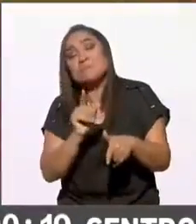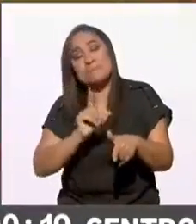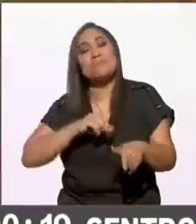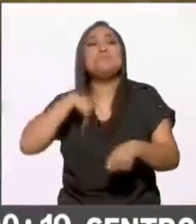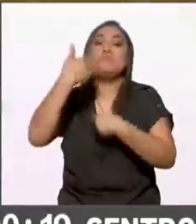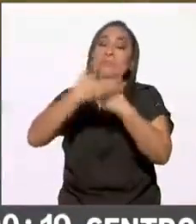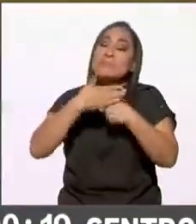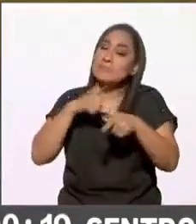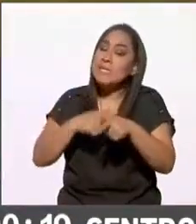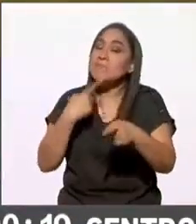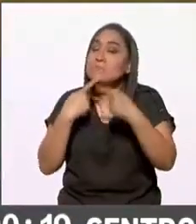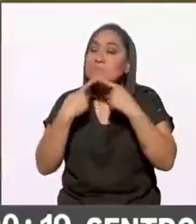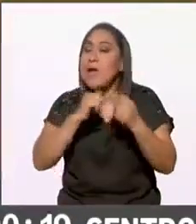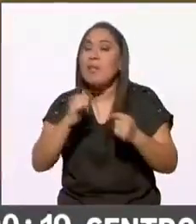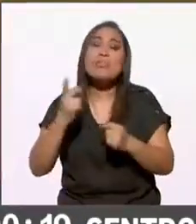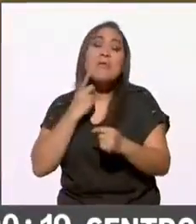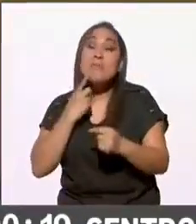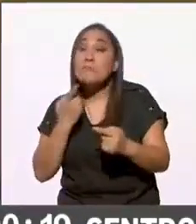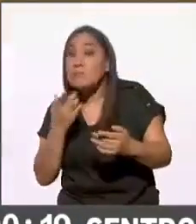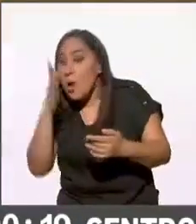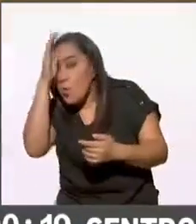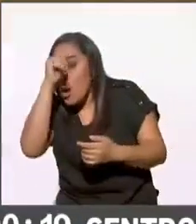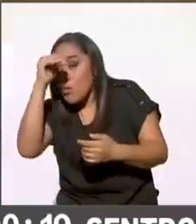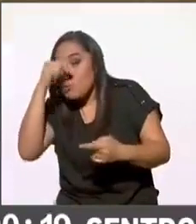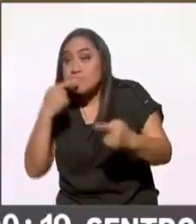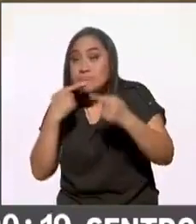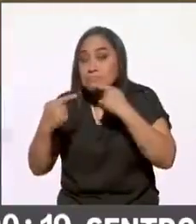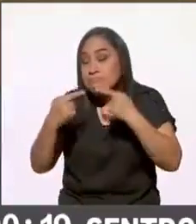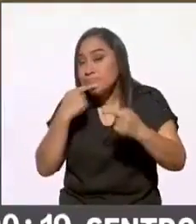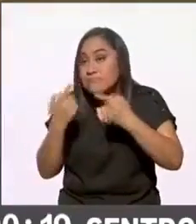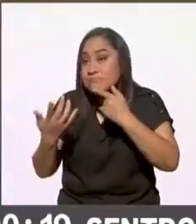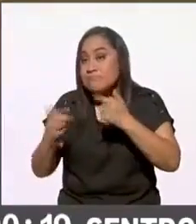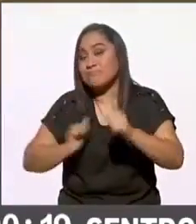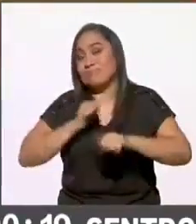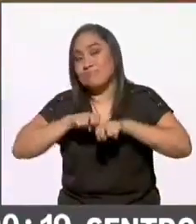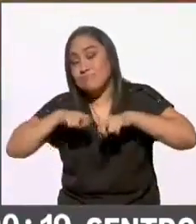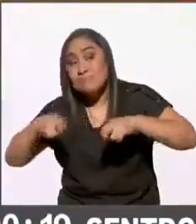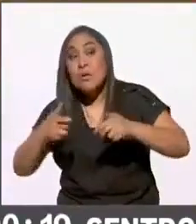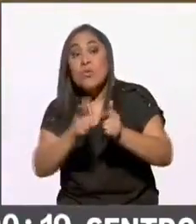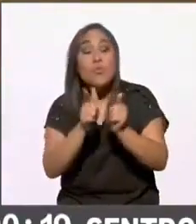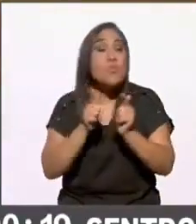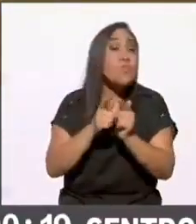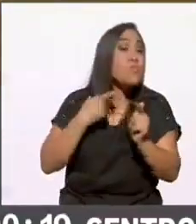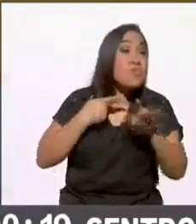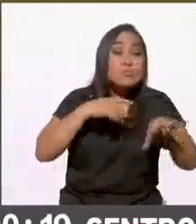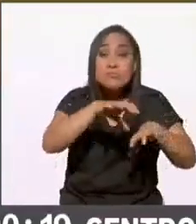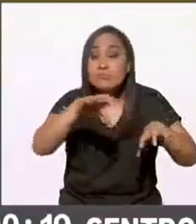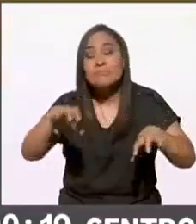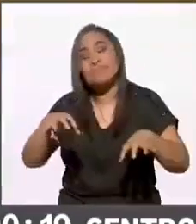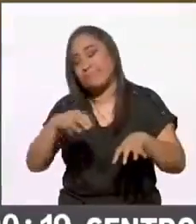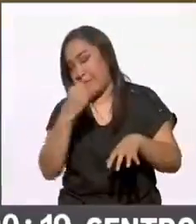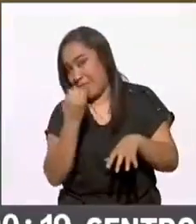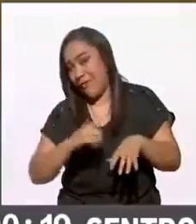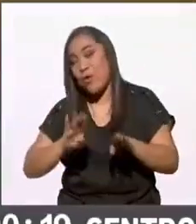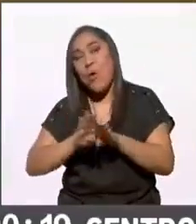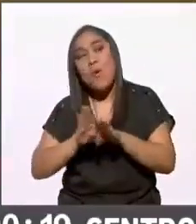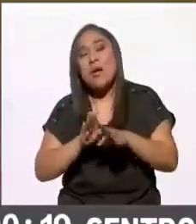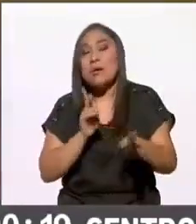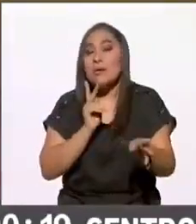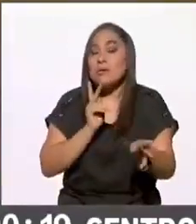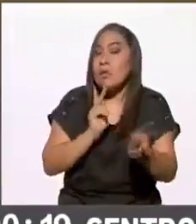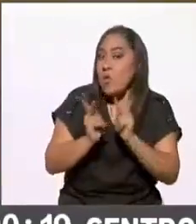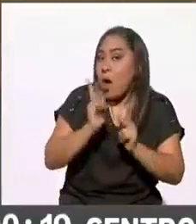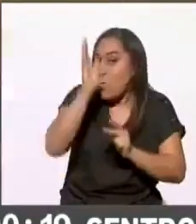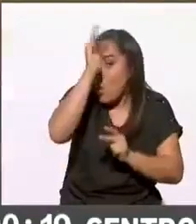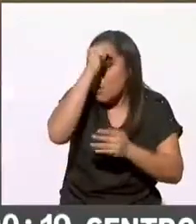legislativa y pues las distintas fuerzas políticas van a tener que dialogar van a tener que llegar a